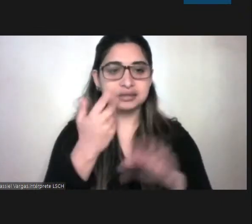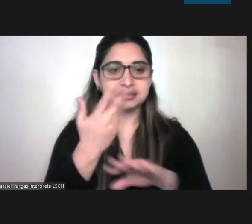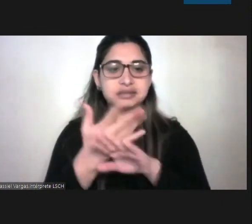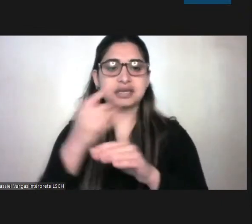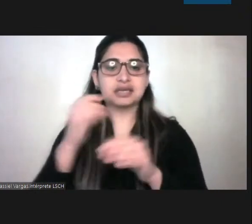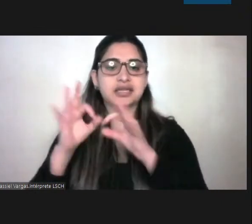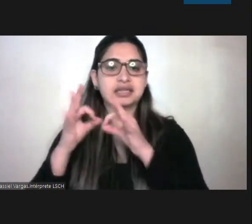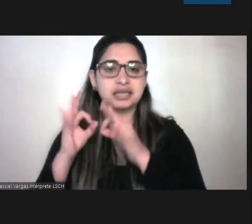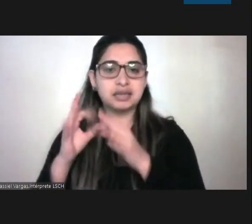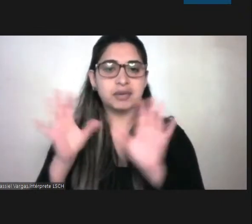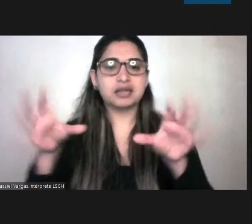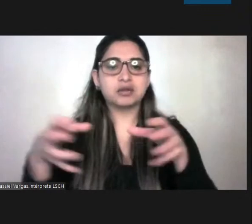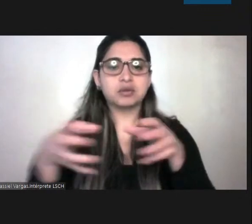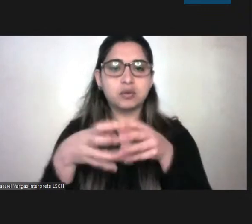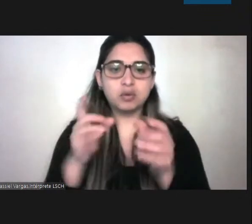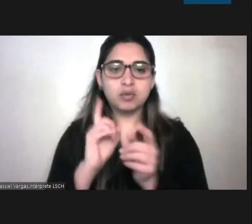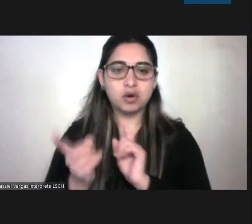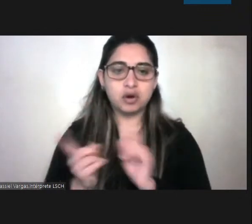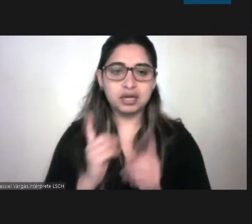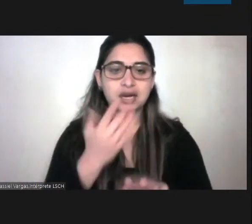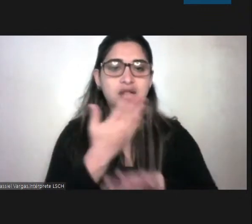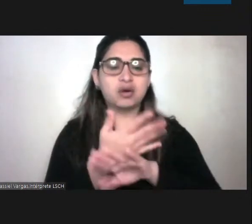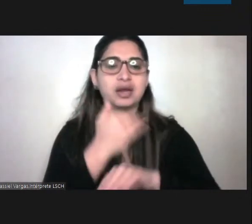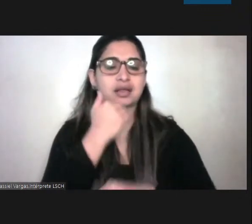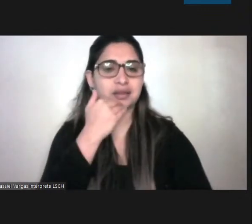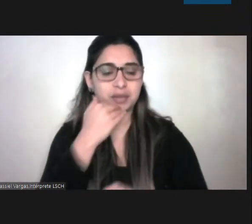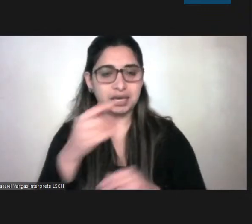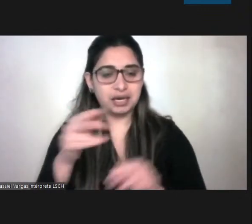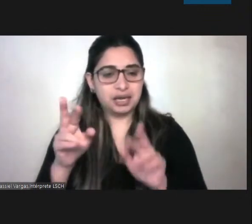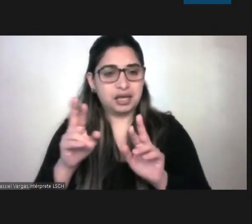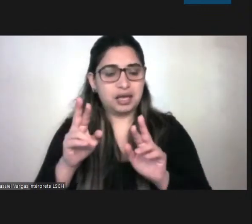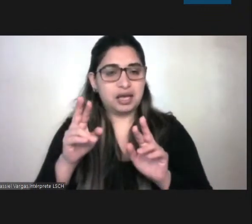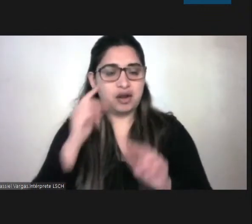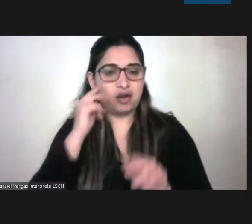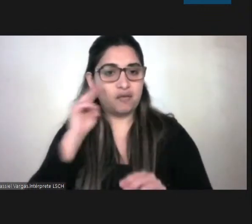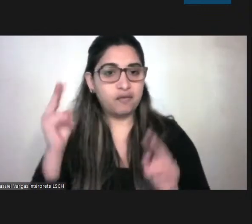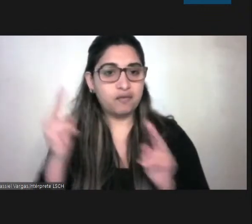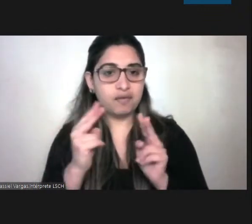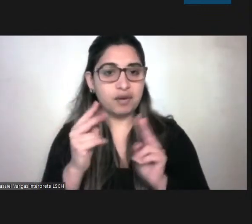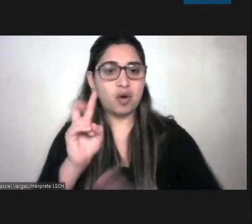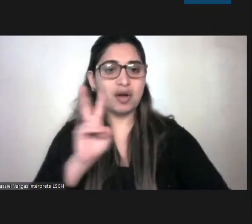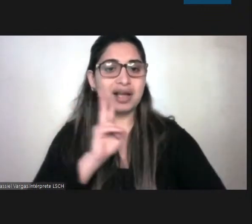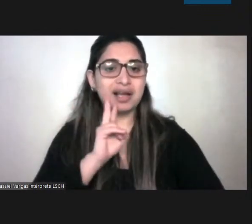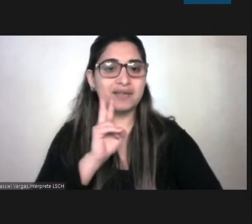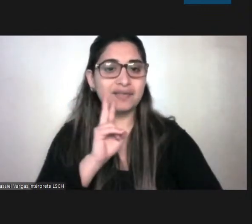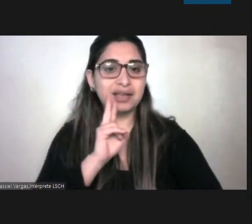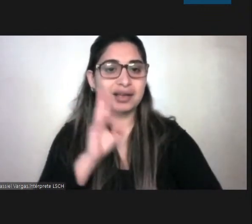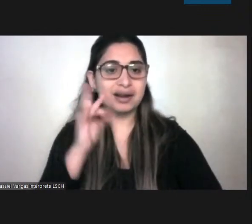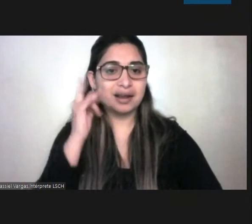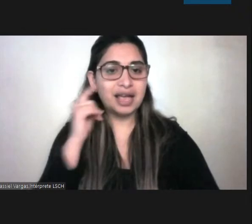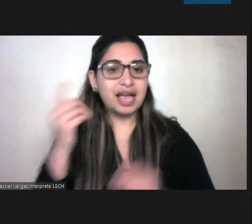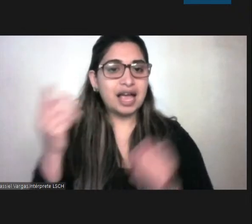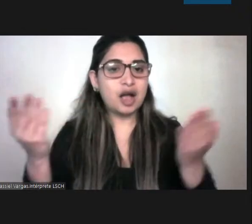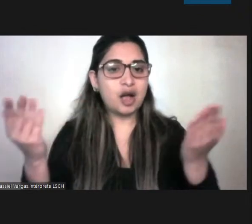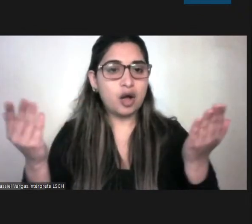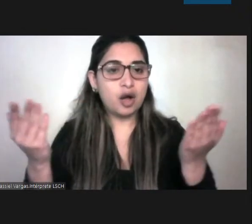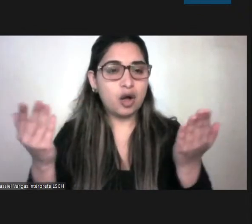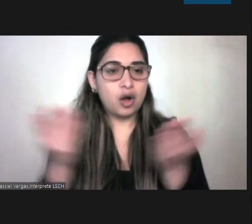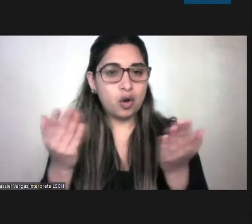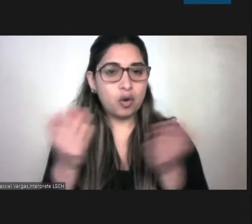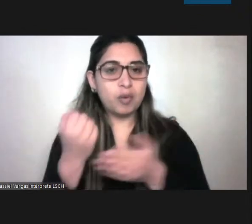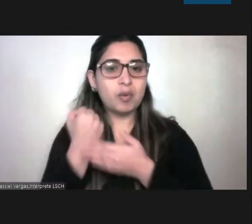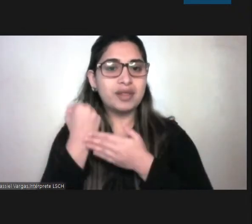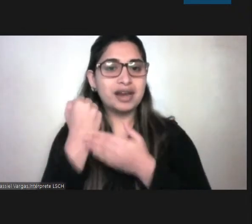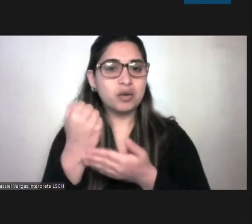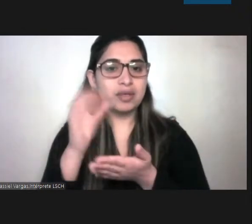a las colegas que pusieron y los esperamos el viernes para ir ya la letra chica cómo puede ayudar el